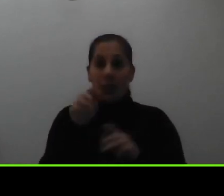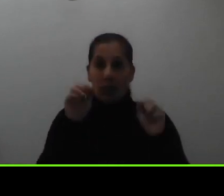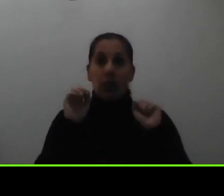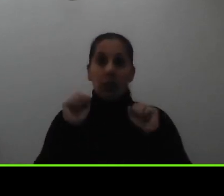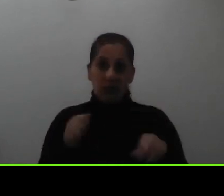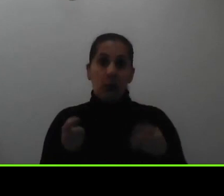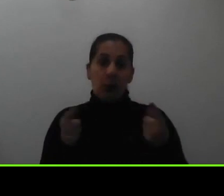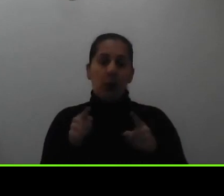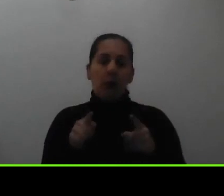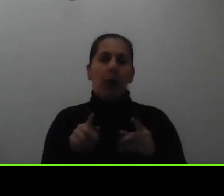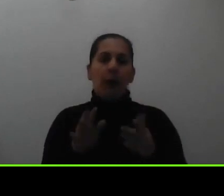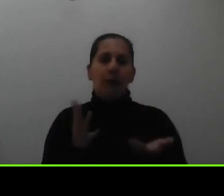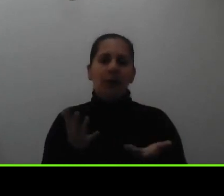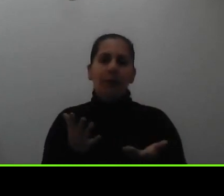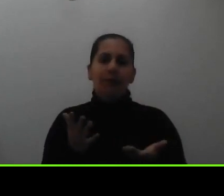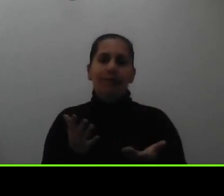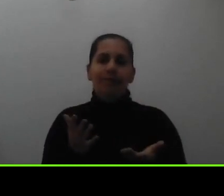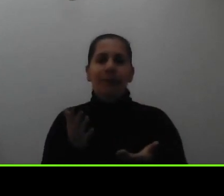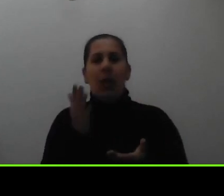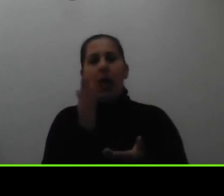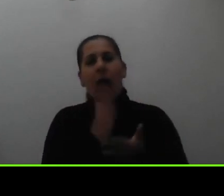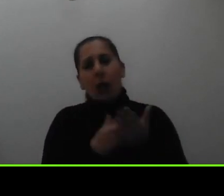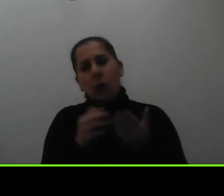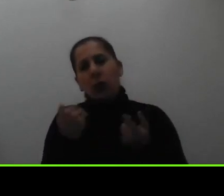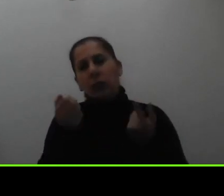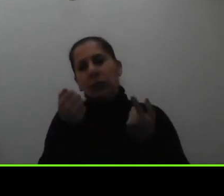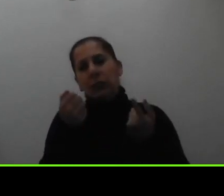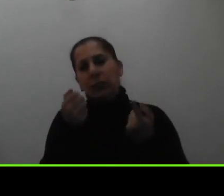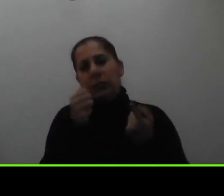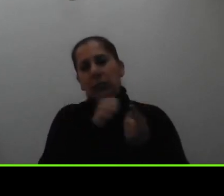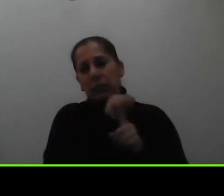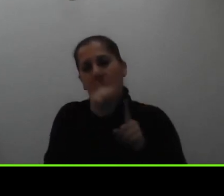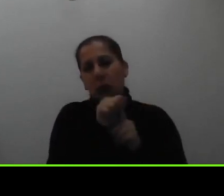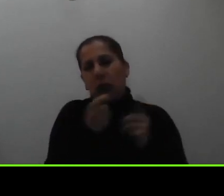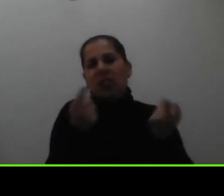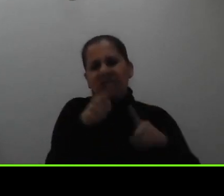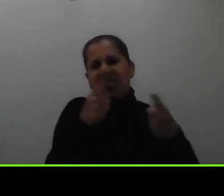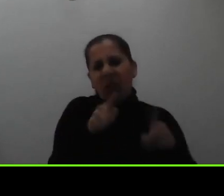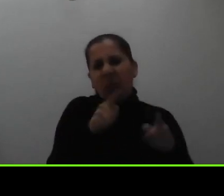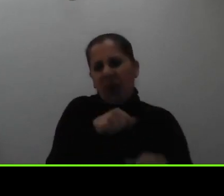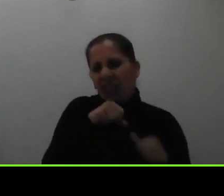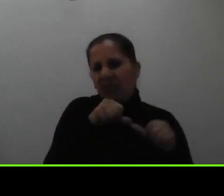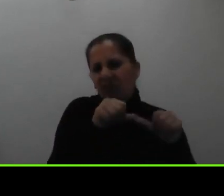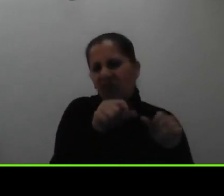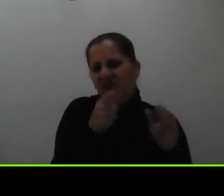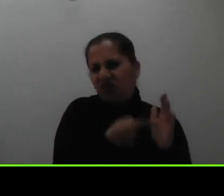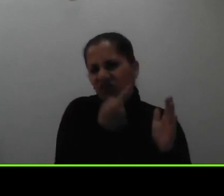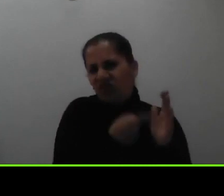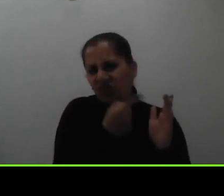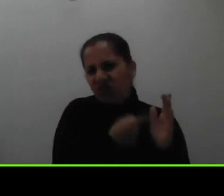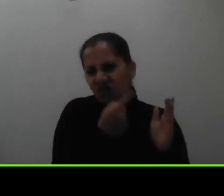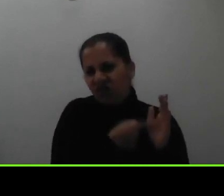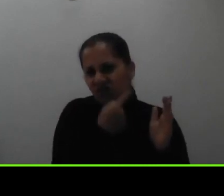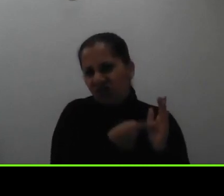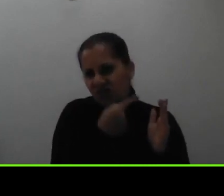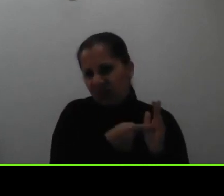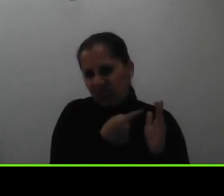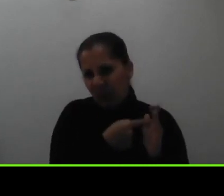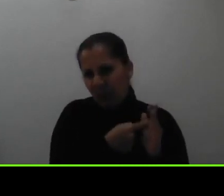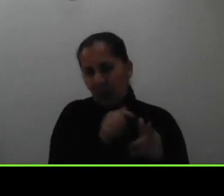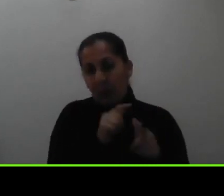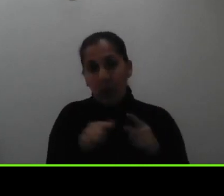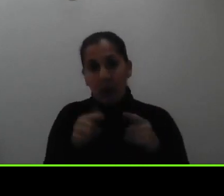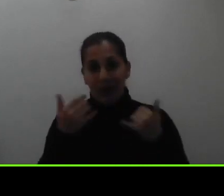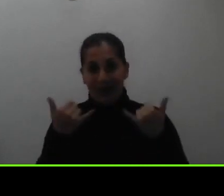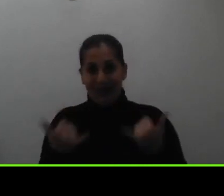vamos a ver hay situaciones que nos pasan siempre en esta solicitud de beca que atendemos los trabajadores sociales pero en este